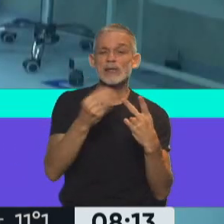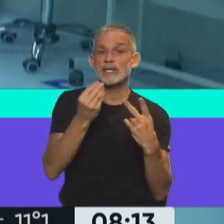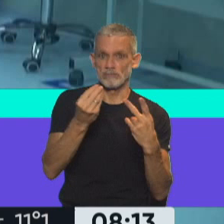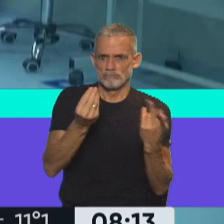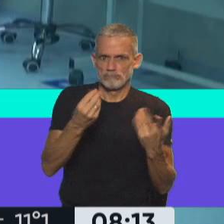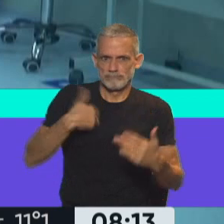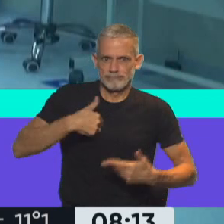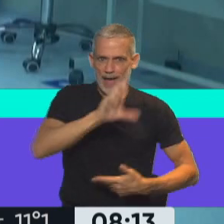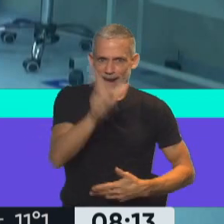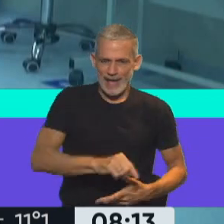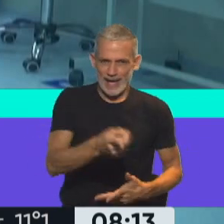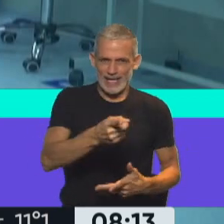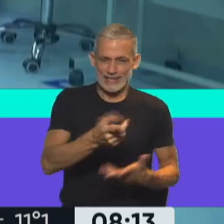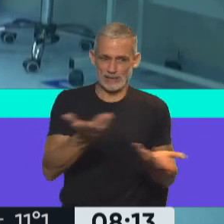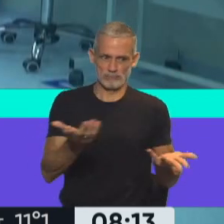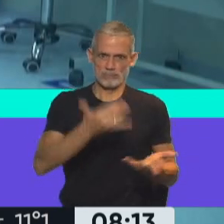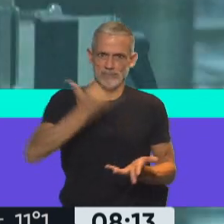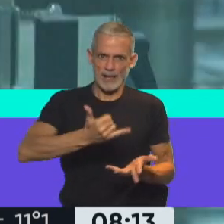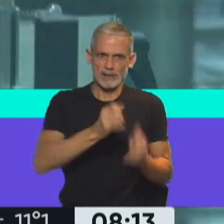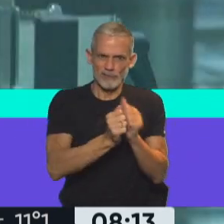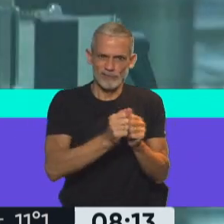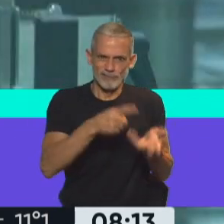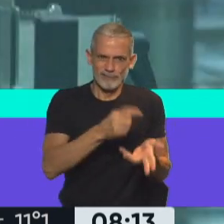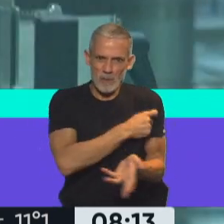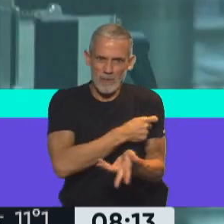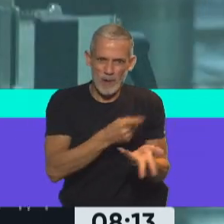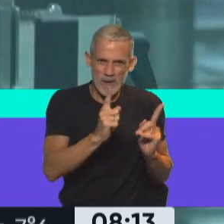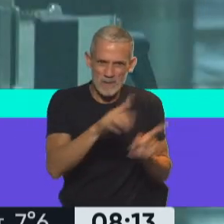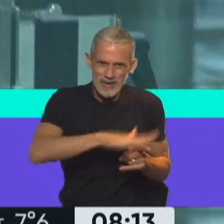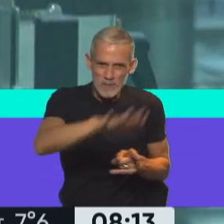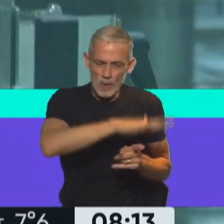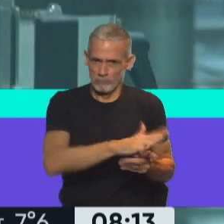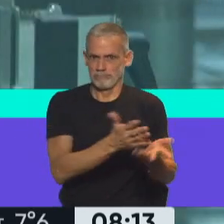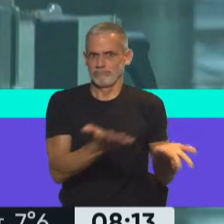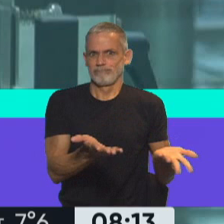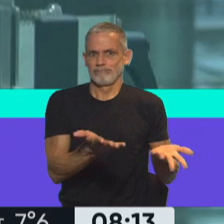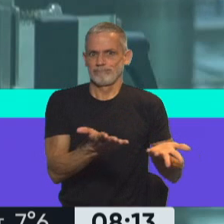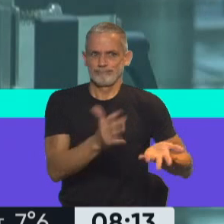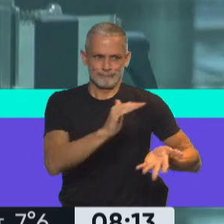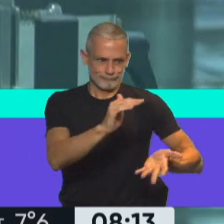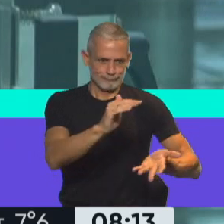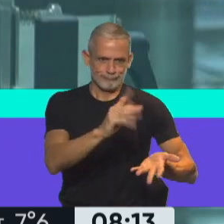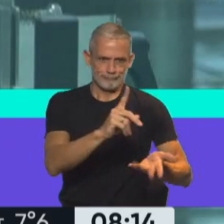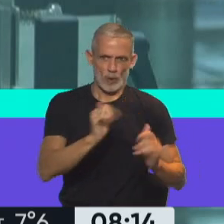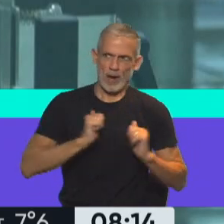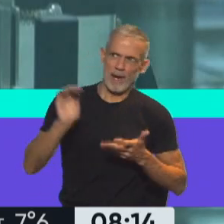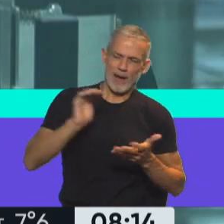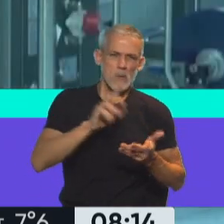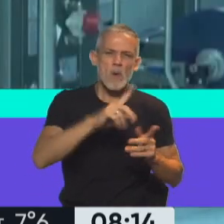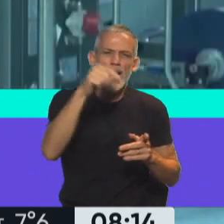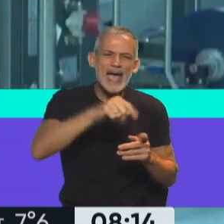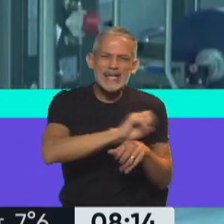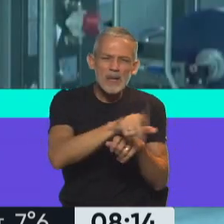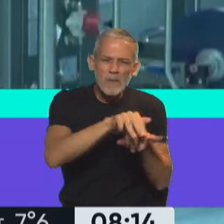para la Argentina tener la posibilidad de elaborar las vacunas, no solamente para esta